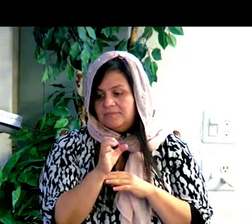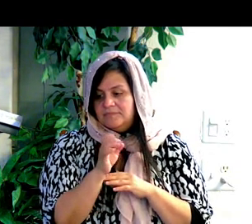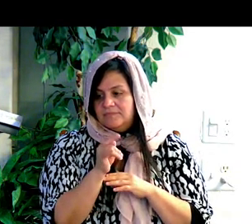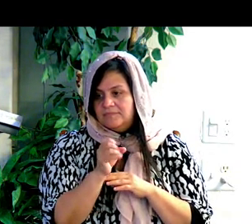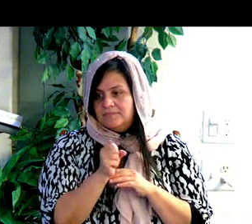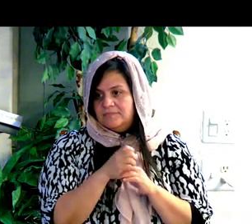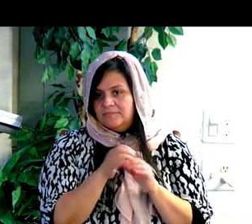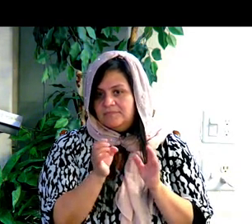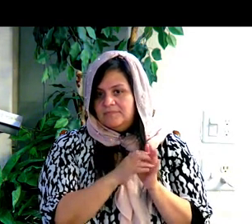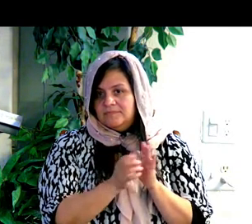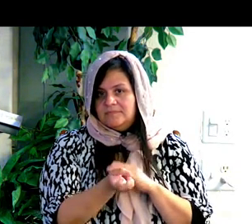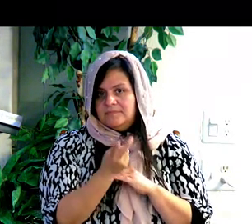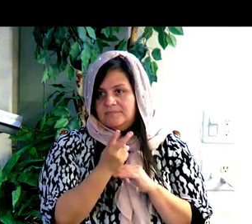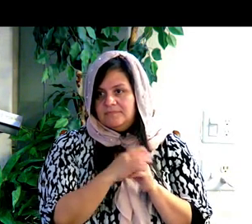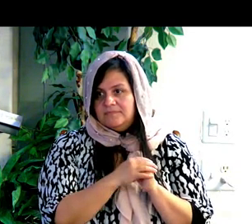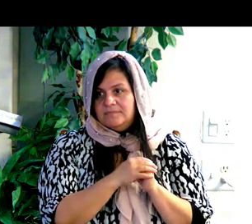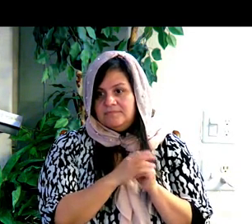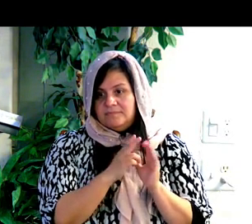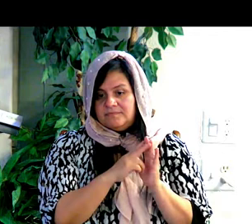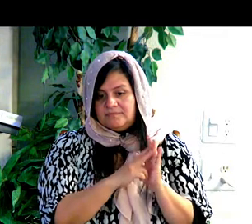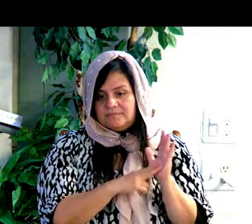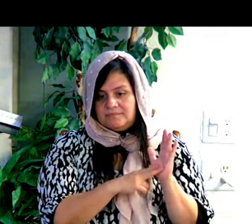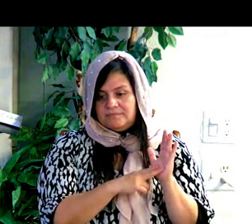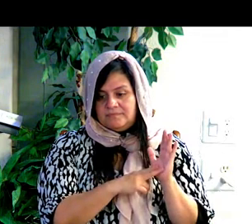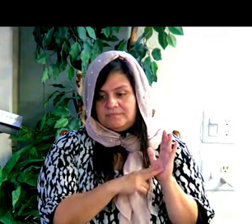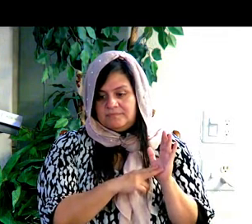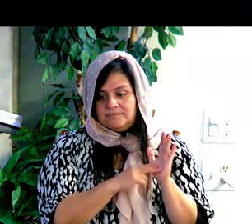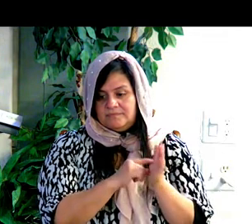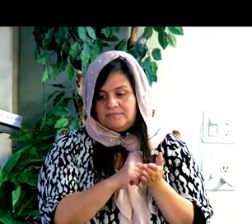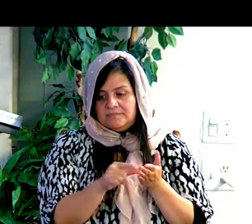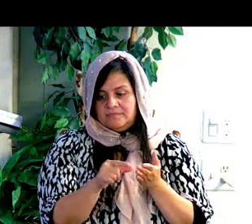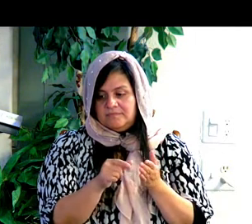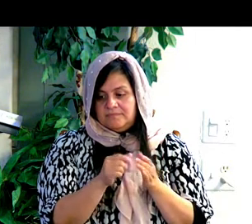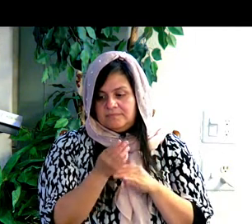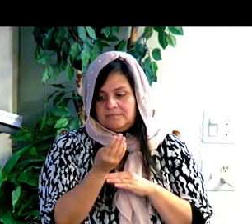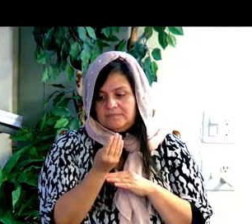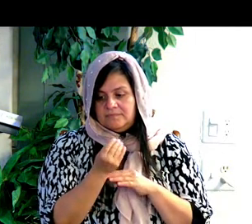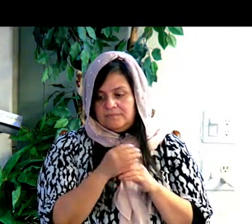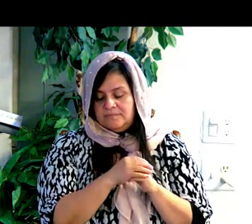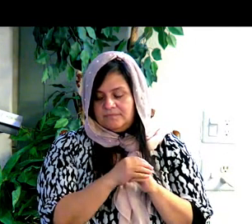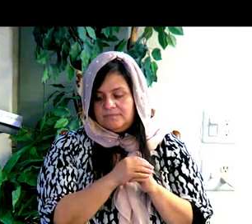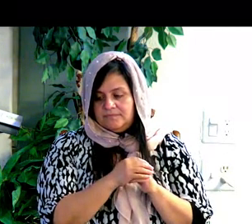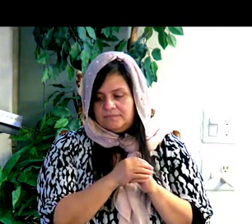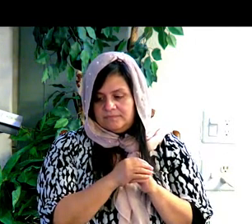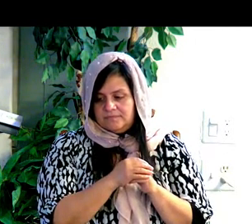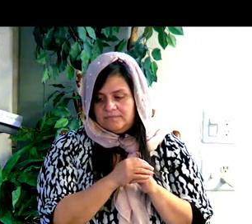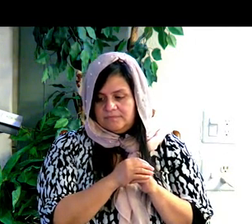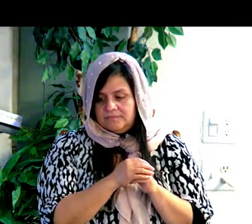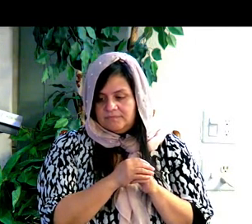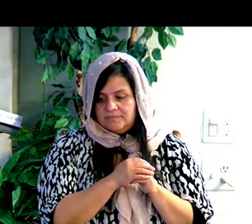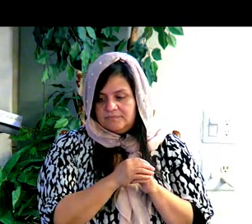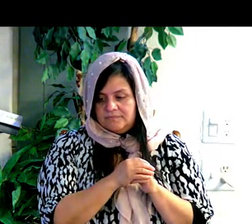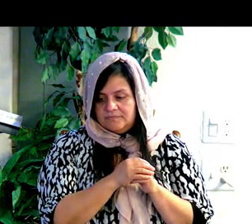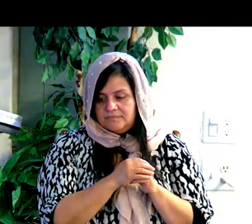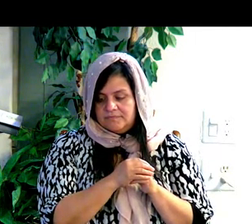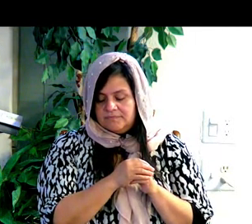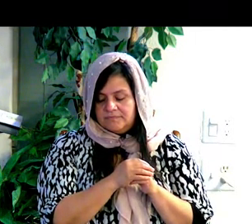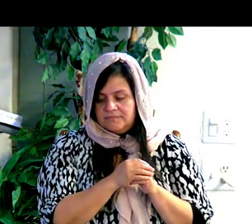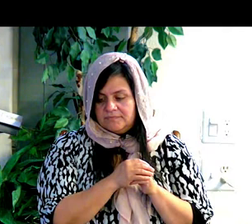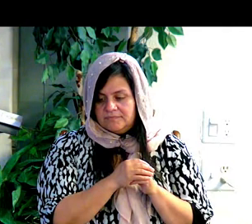Hechos, Hechos capítulo 2. Look at verse 14. Hechos capítulo 2, versículo 14.